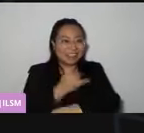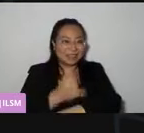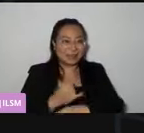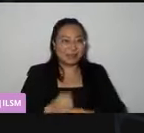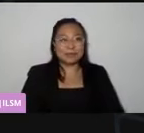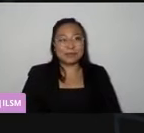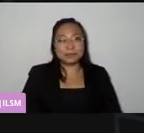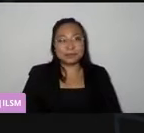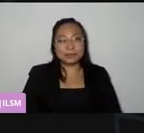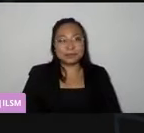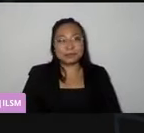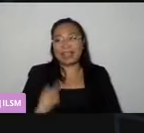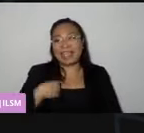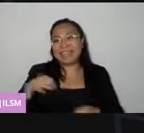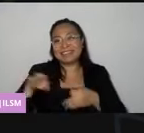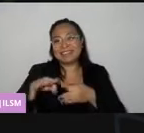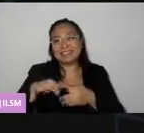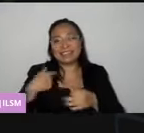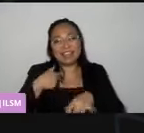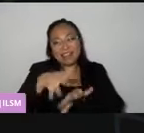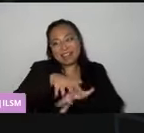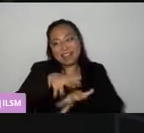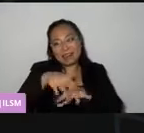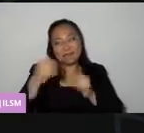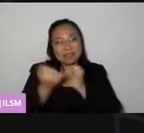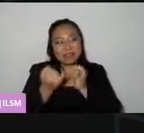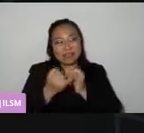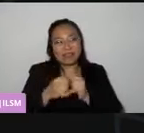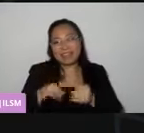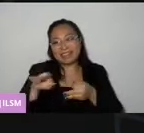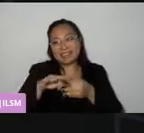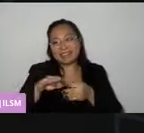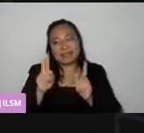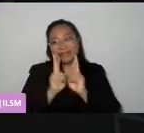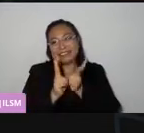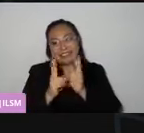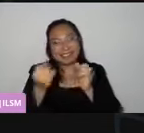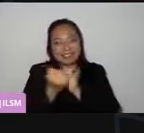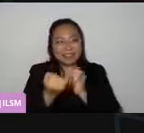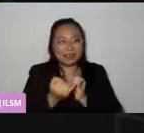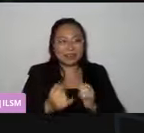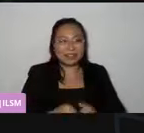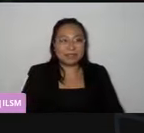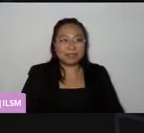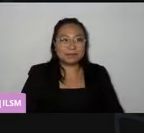Así es, yo cruzando aquí nomás Tlalpan, y ya estoy allá vecina tuya también, ¿por qué no?